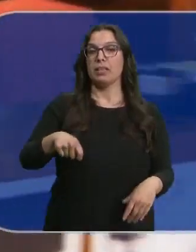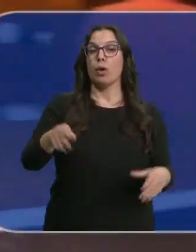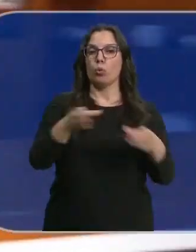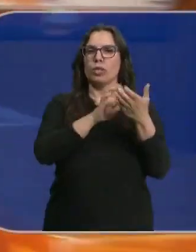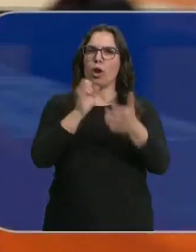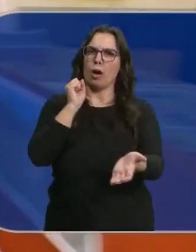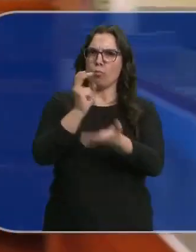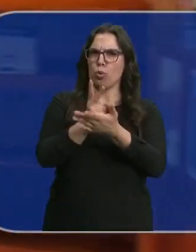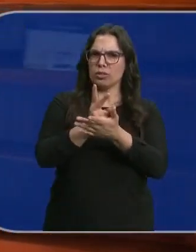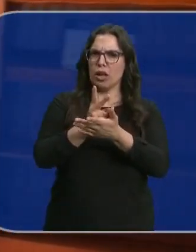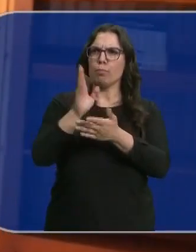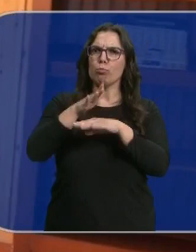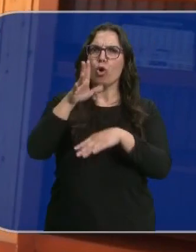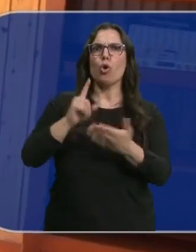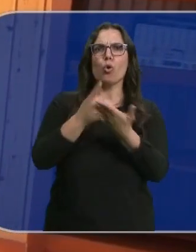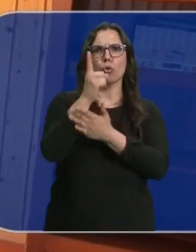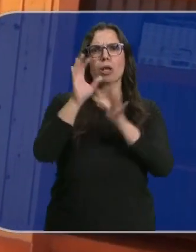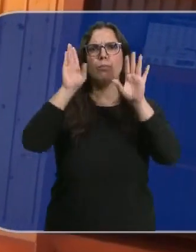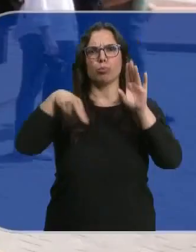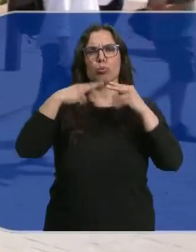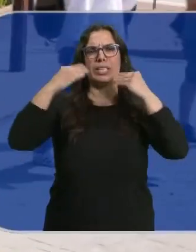apostando con fuerza por esta ruta histórica.